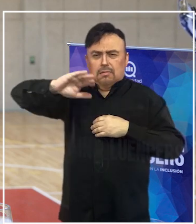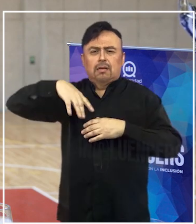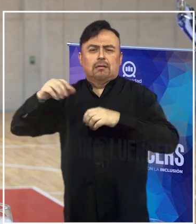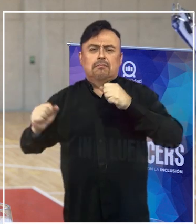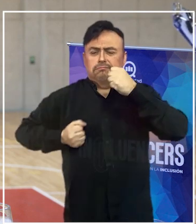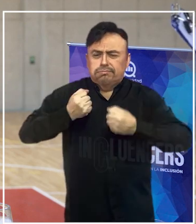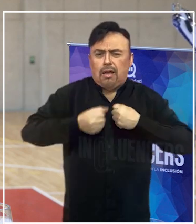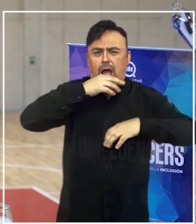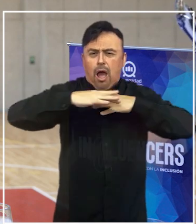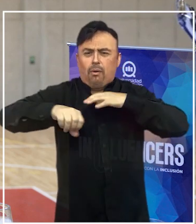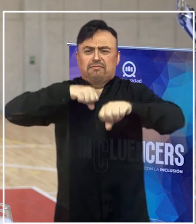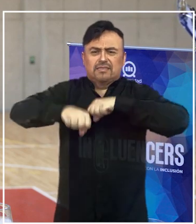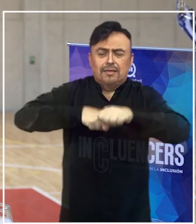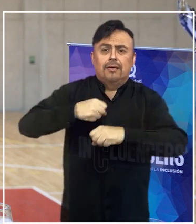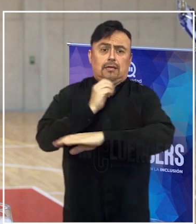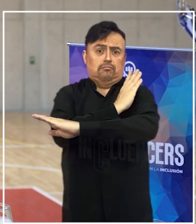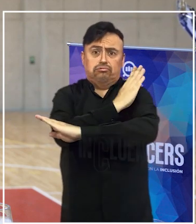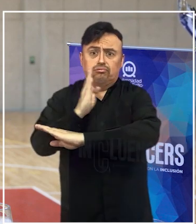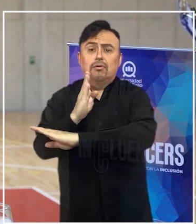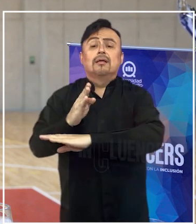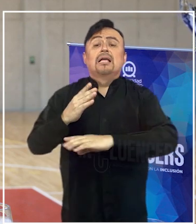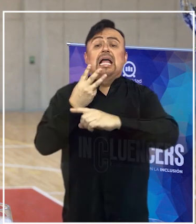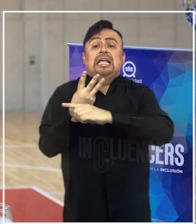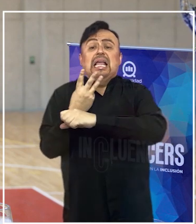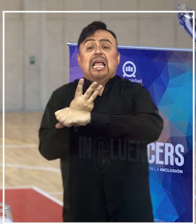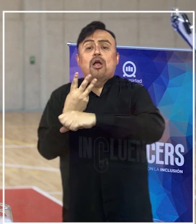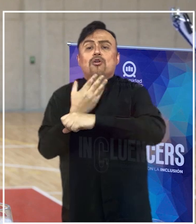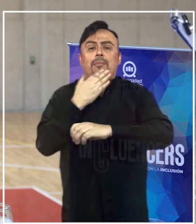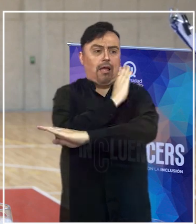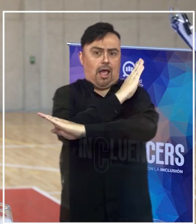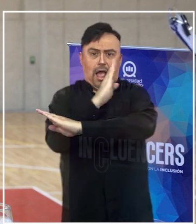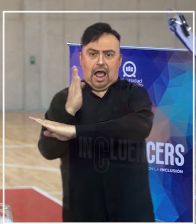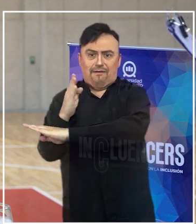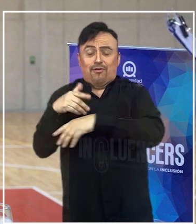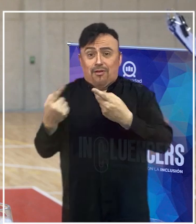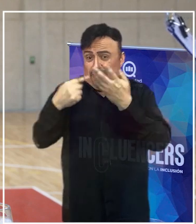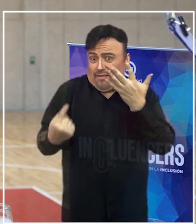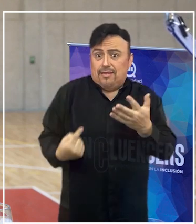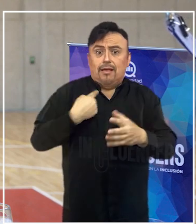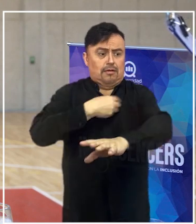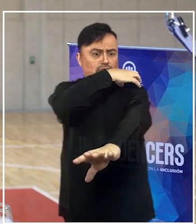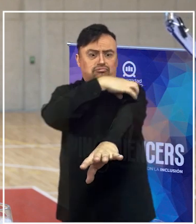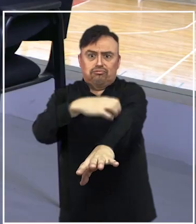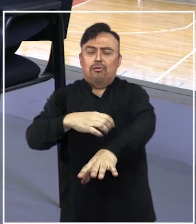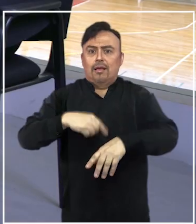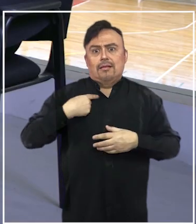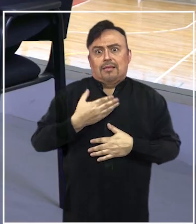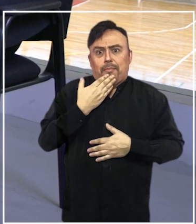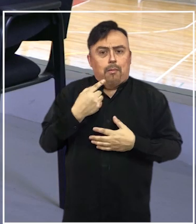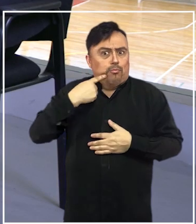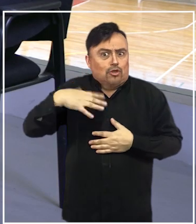triatlón, la vela en el Quisco y Algarrobo. Entonces, creo que abordar los territorios también es una parte bien